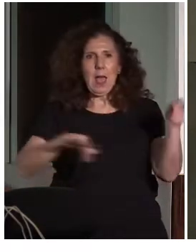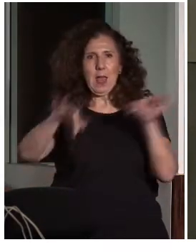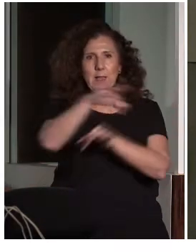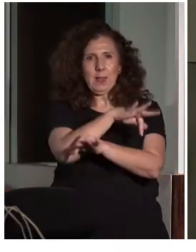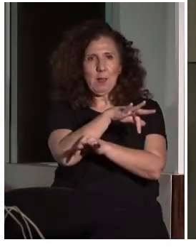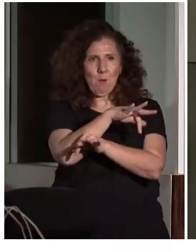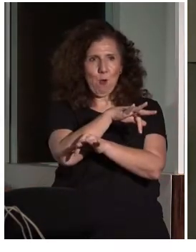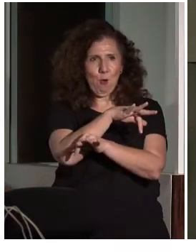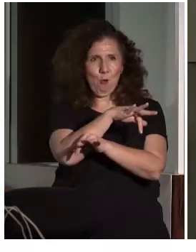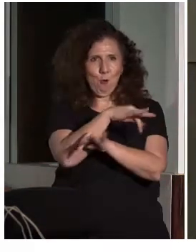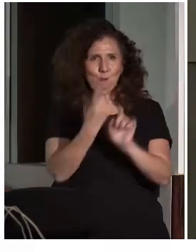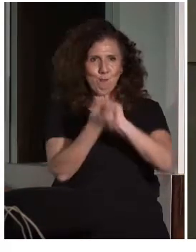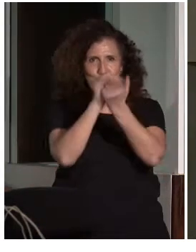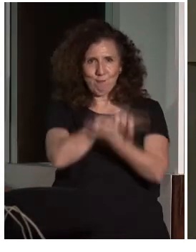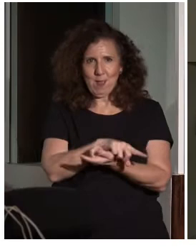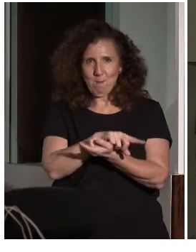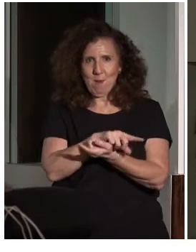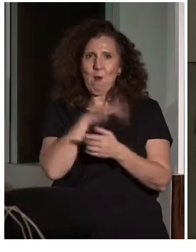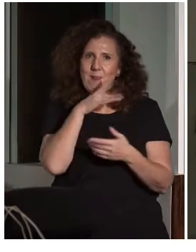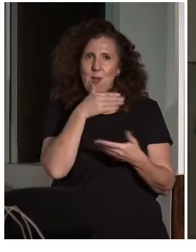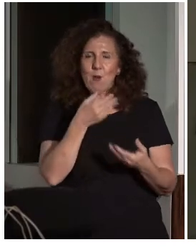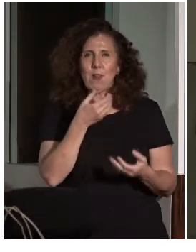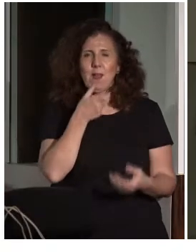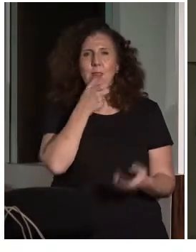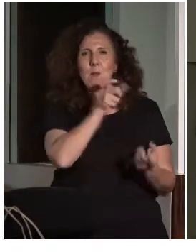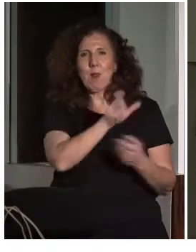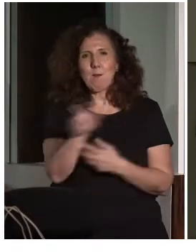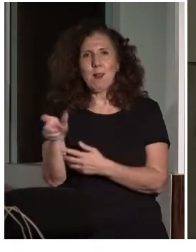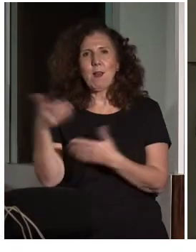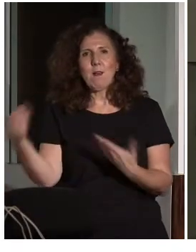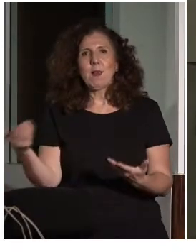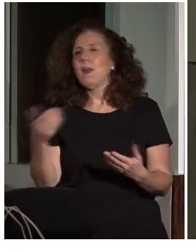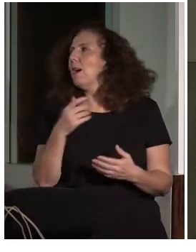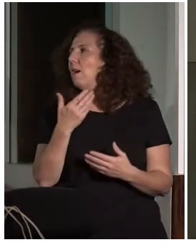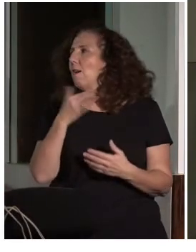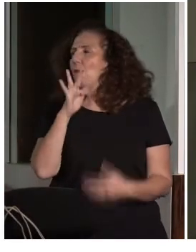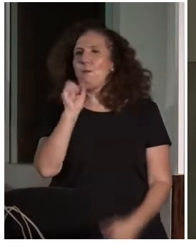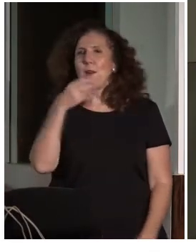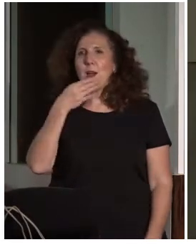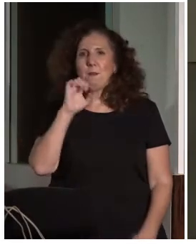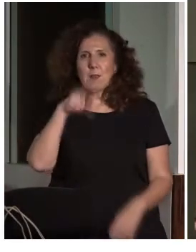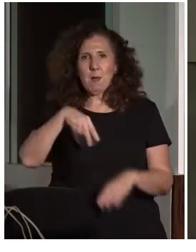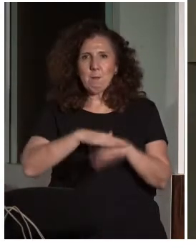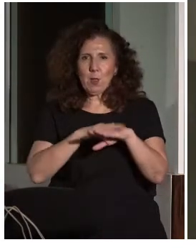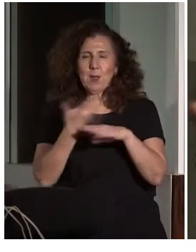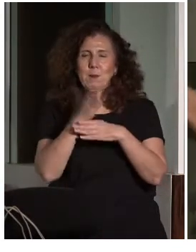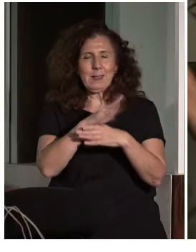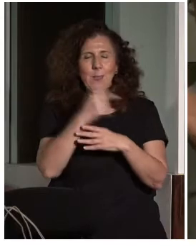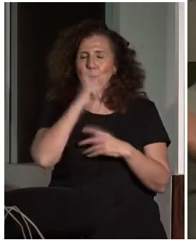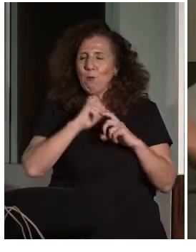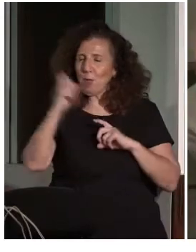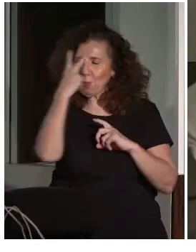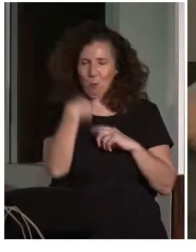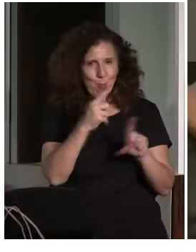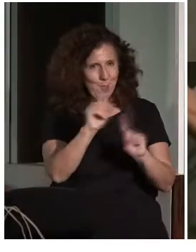orden, si no te importa. Entonces tenemos a Fabián, que es representante de Fundación ONCE y que no… De síndrome Down,